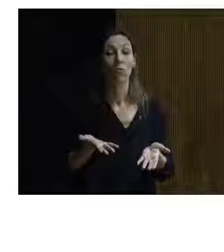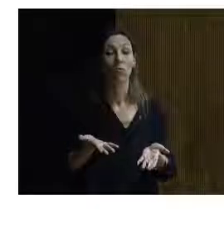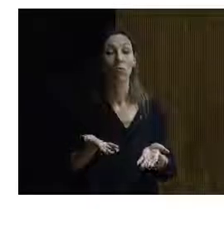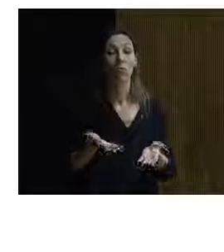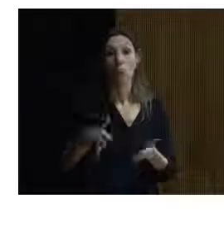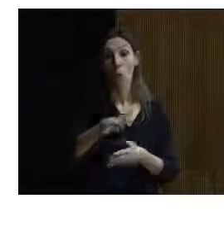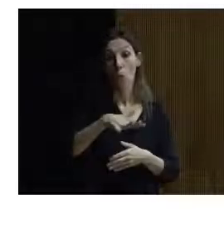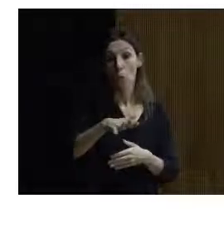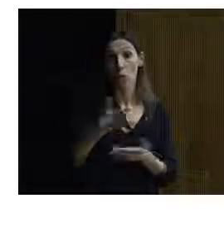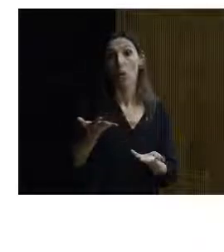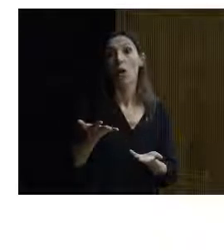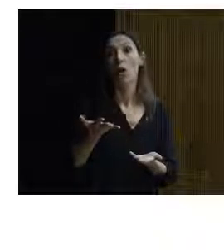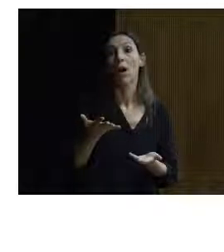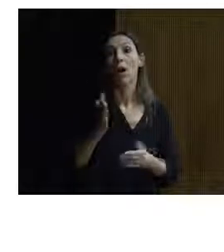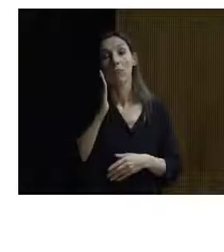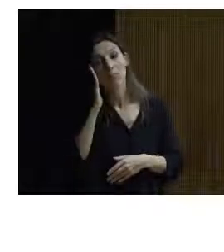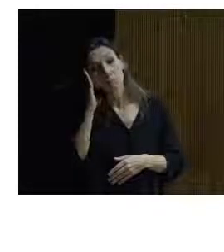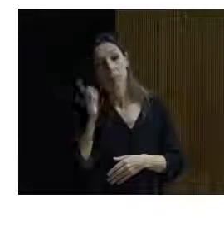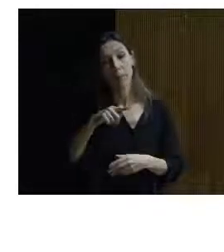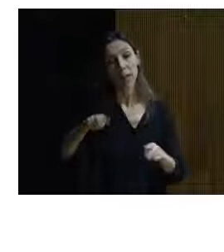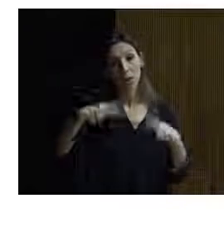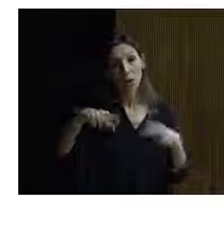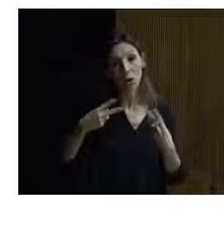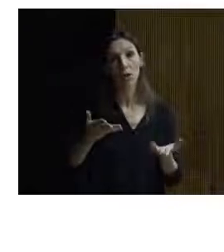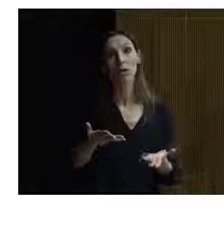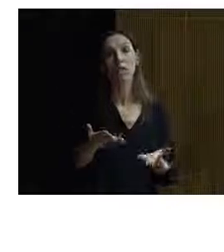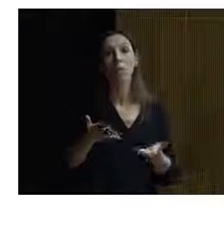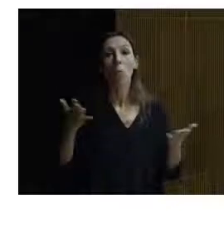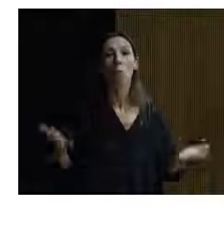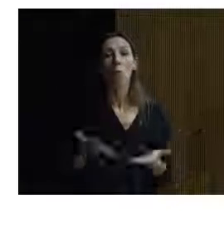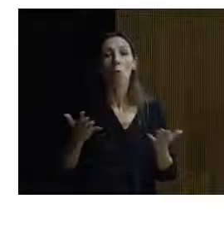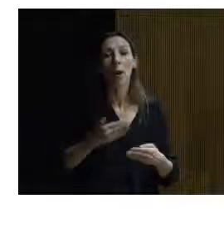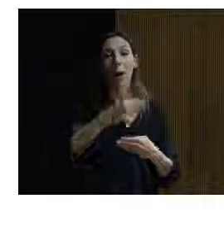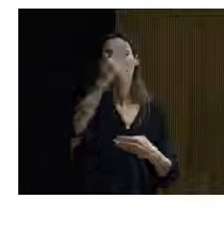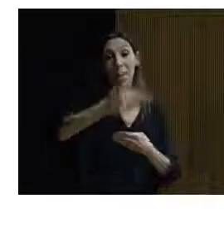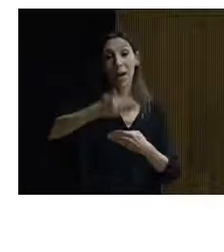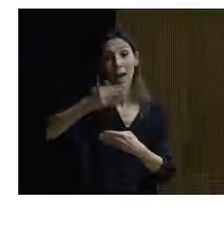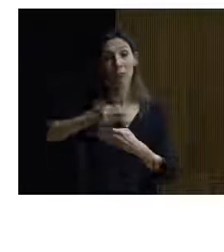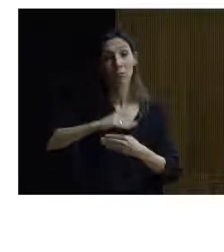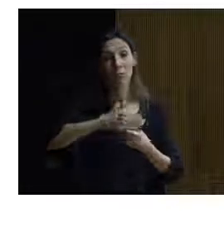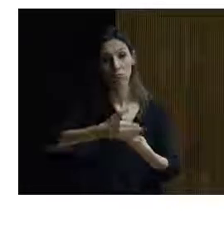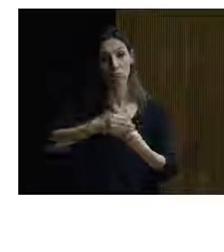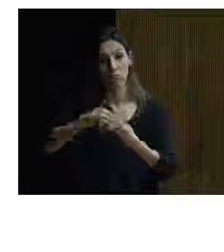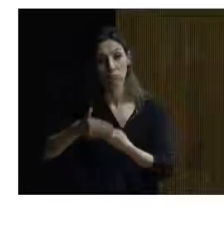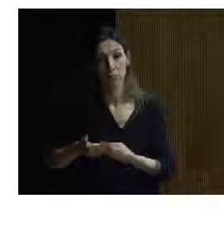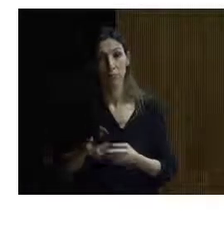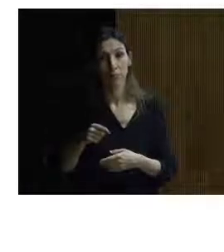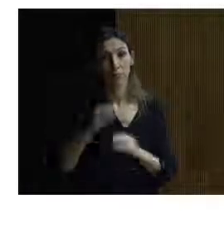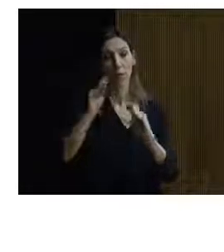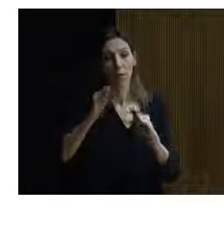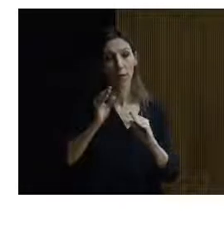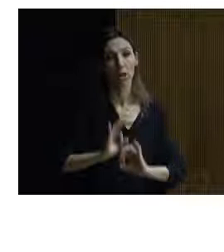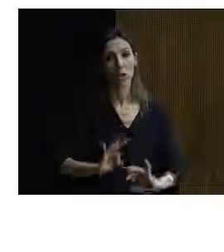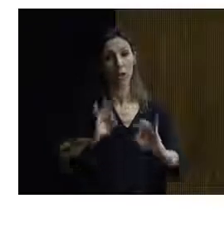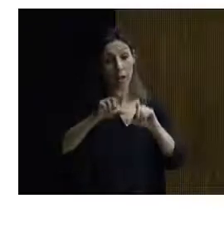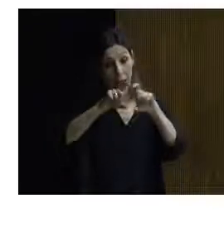tanto alojamientos como restaurantes. Se ha promovido la supresión de las barreras arquitectónicas, que es fundamental. Se ha hecho una formación especializada